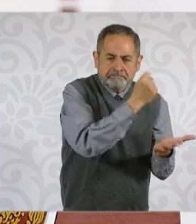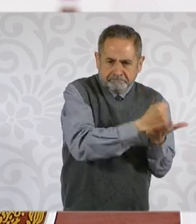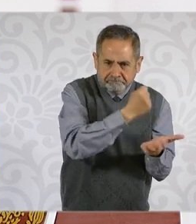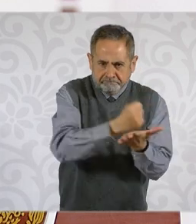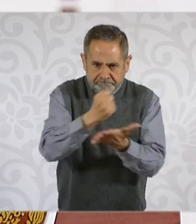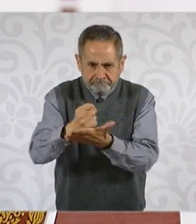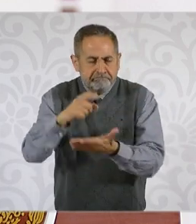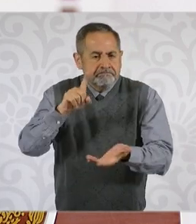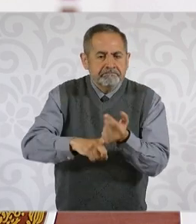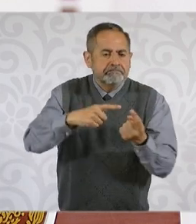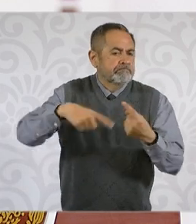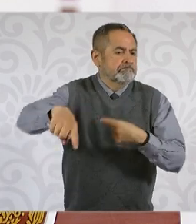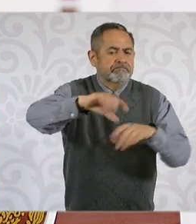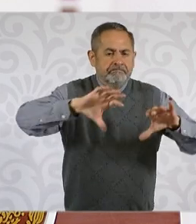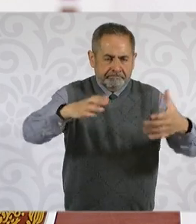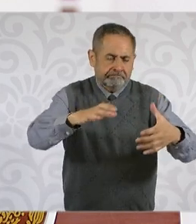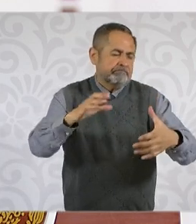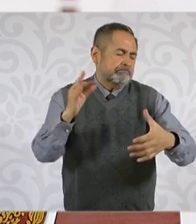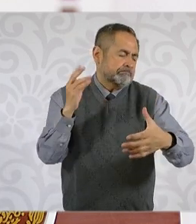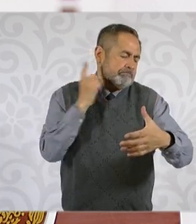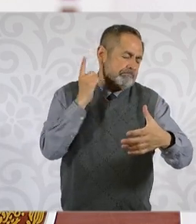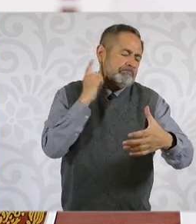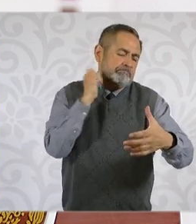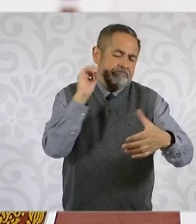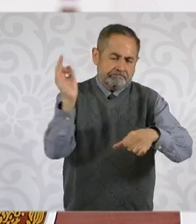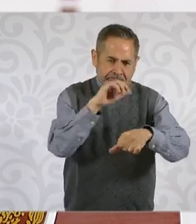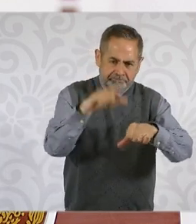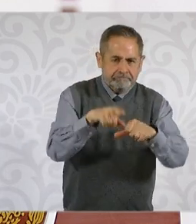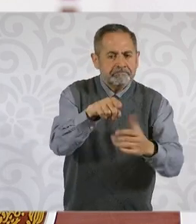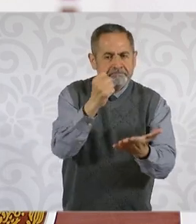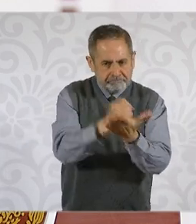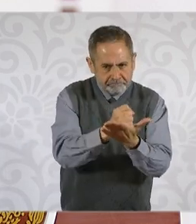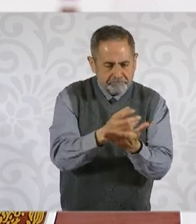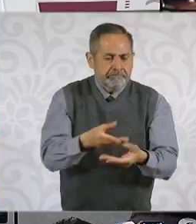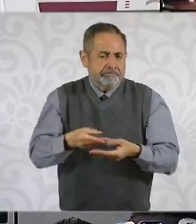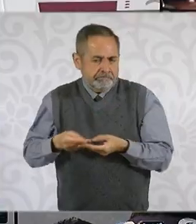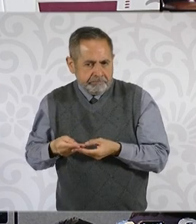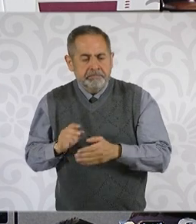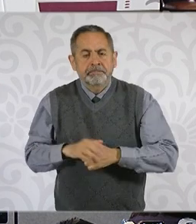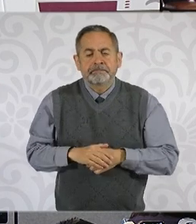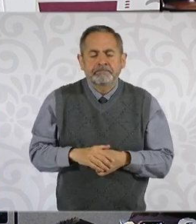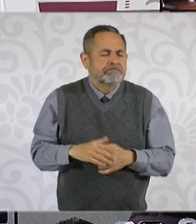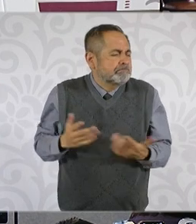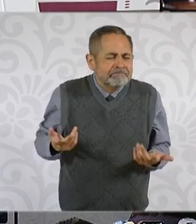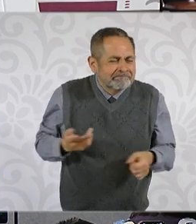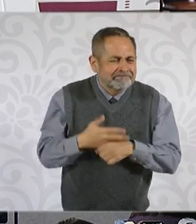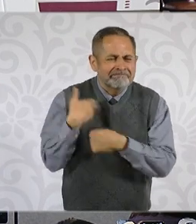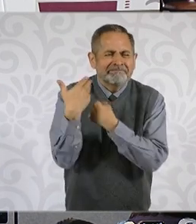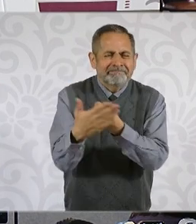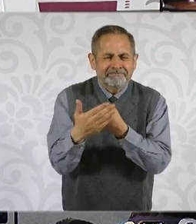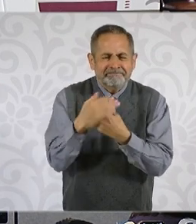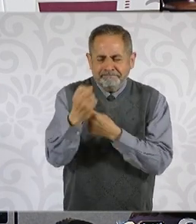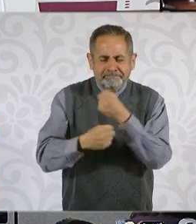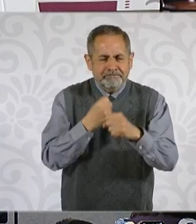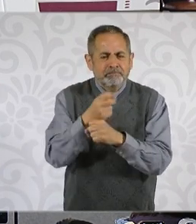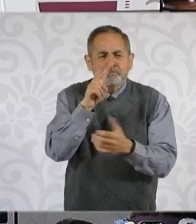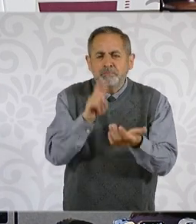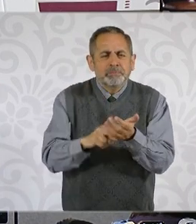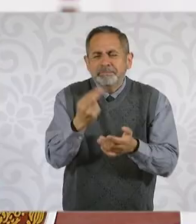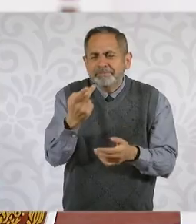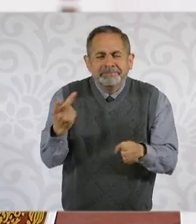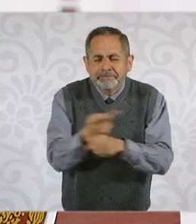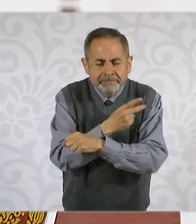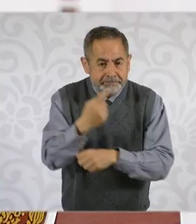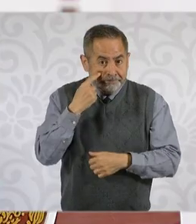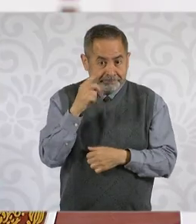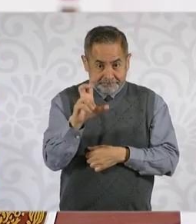del Congreso Federal. ¿Qué va a pasar en 2025? Algunos de los pasos para el 31 de enero,